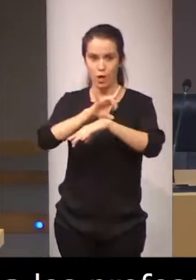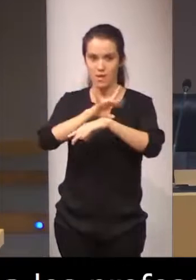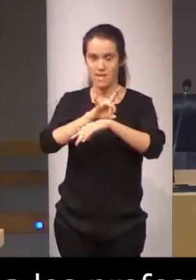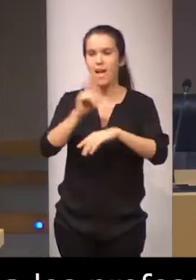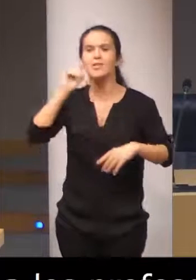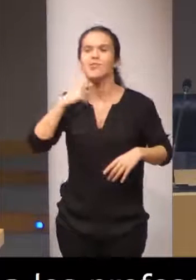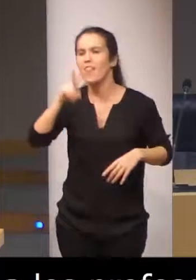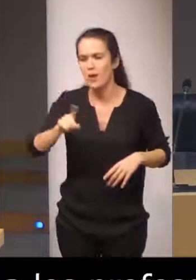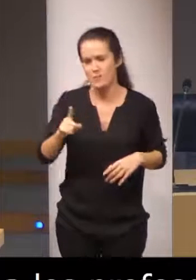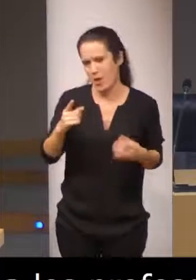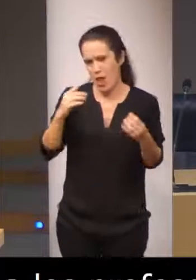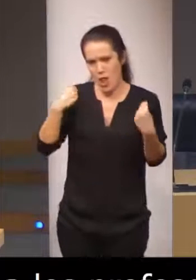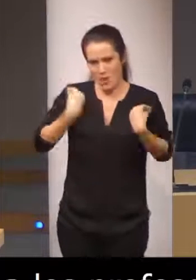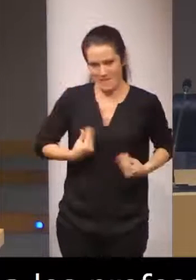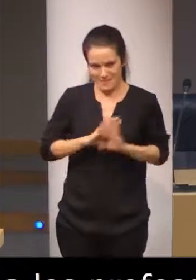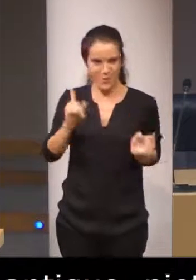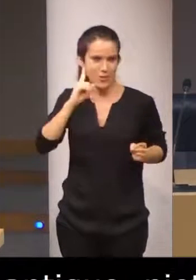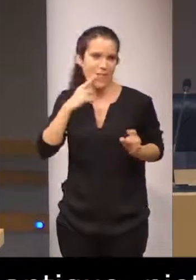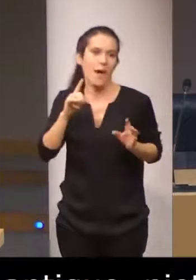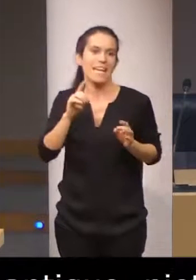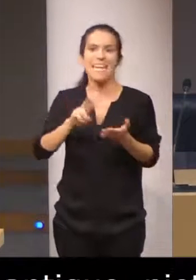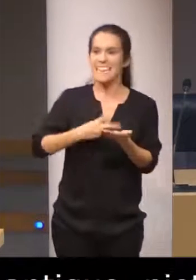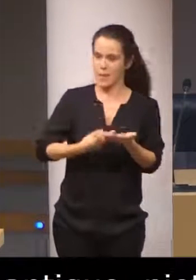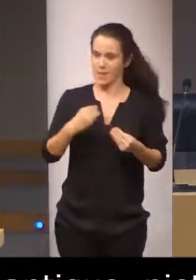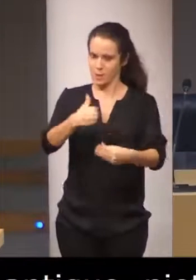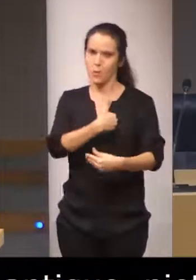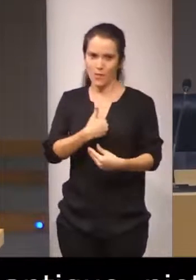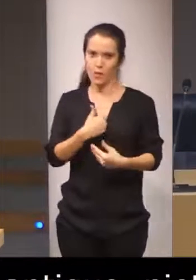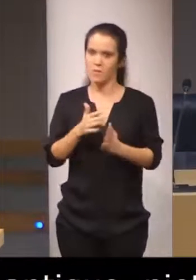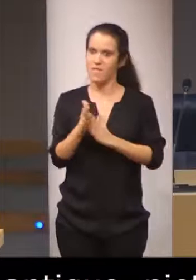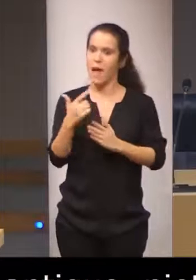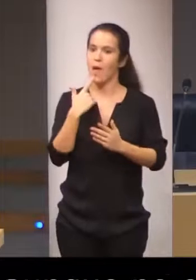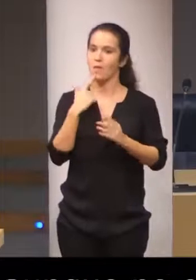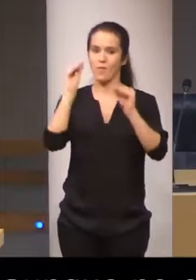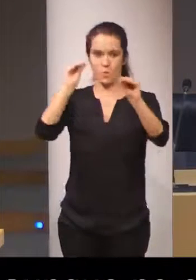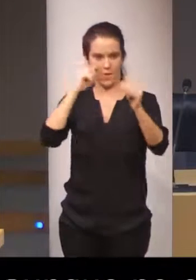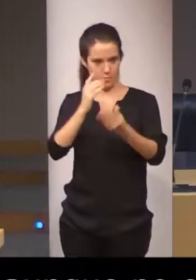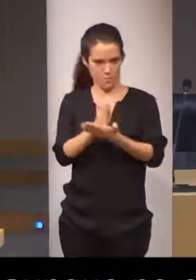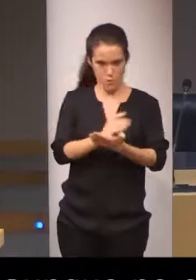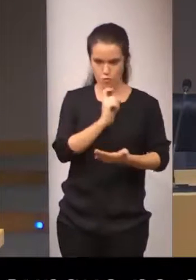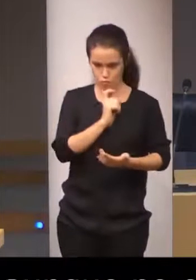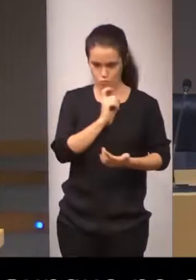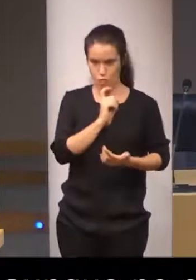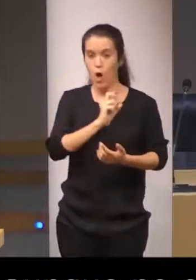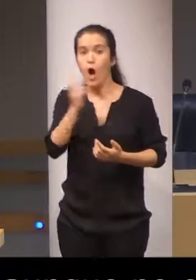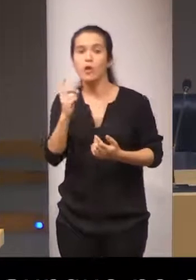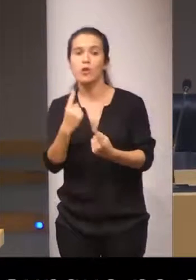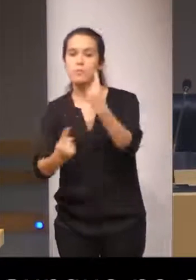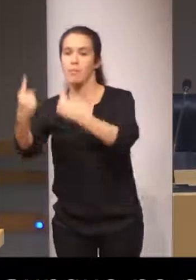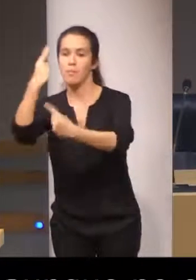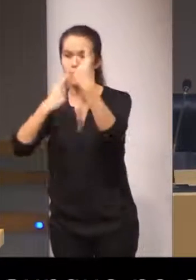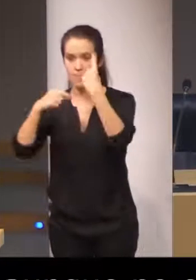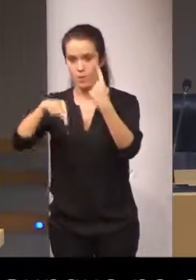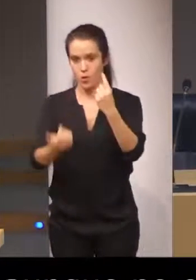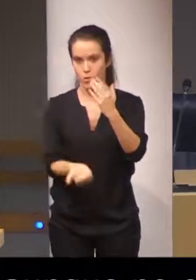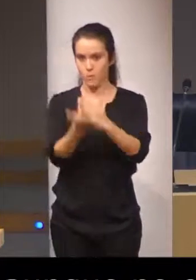fuera sorda Sonia Luque como intérprete forma mediadores otros ocasionalmente Mónica esta mañana